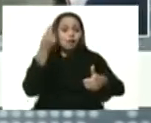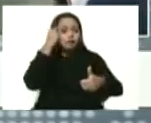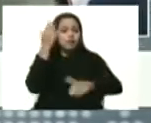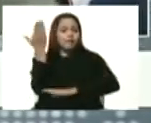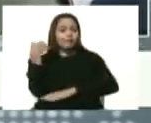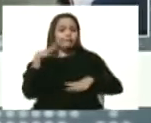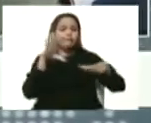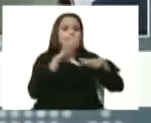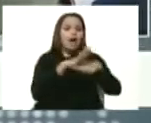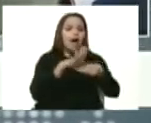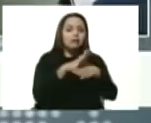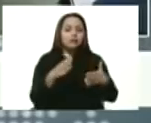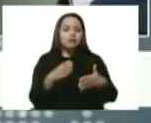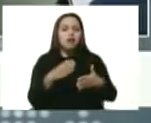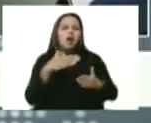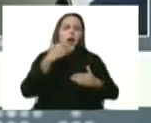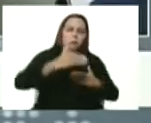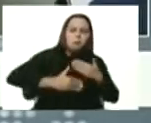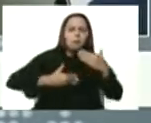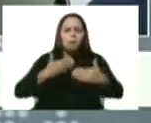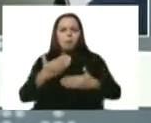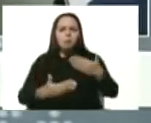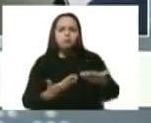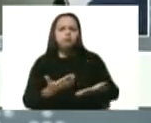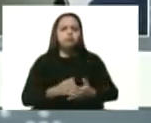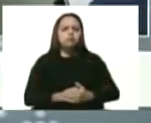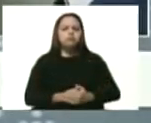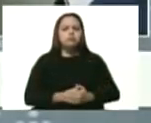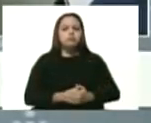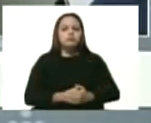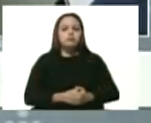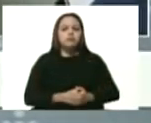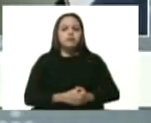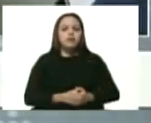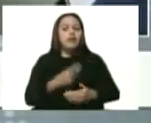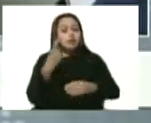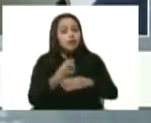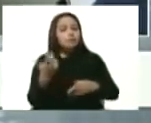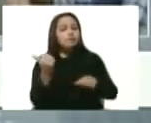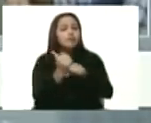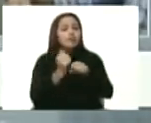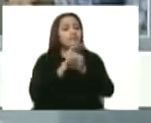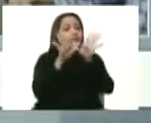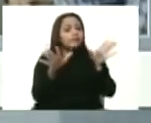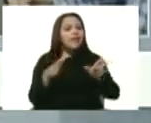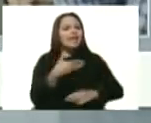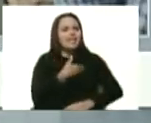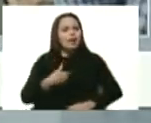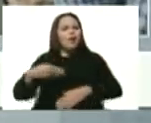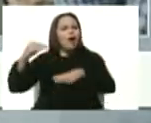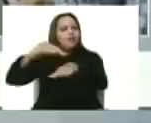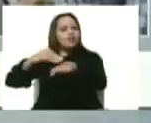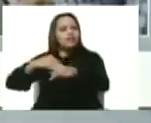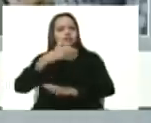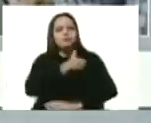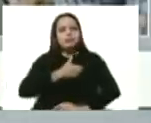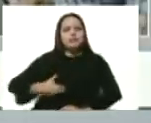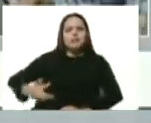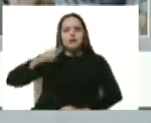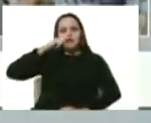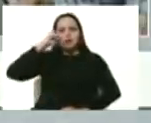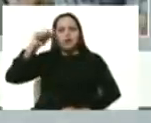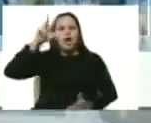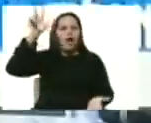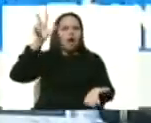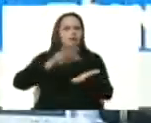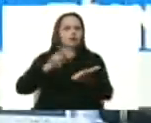para ir paso por paso. Siendo muy certeros, queríamos anunciar que el presidente Nicolás Maduro ha